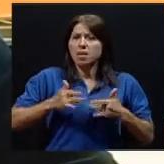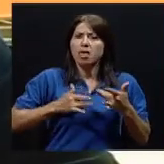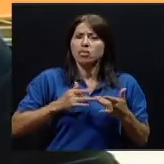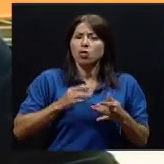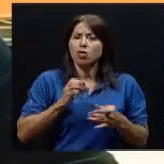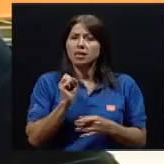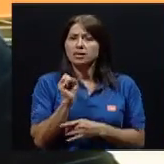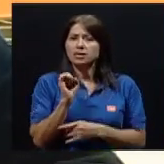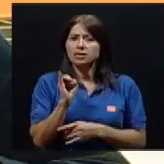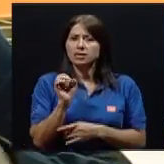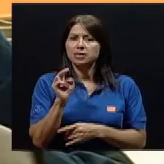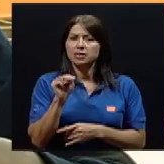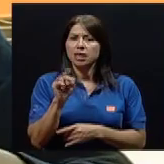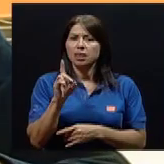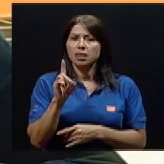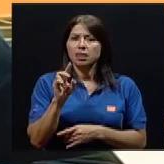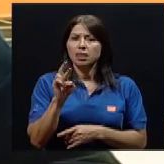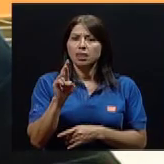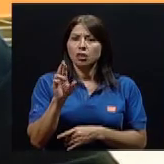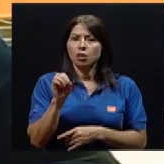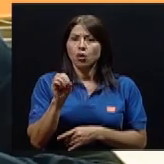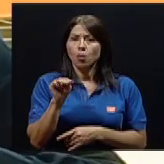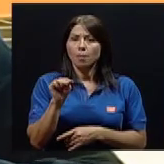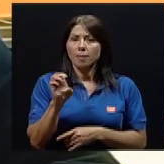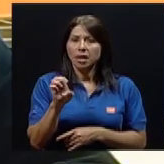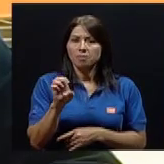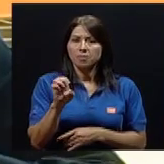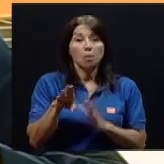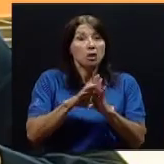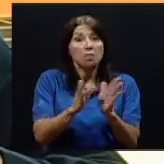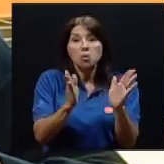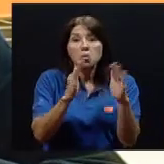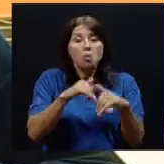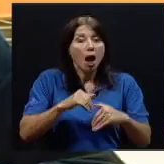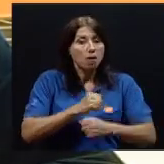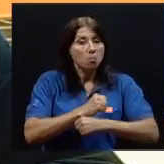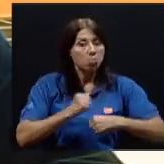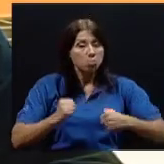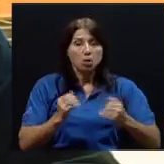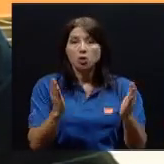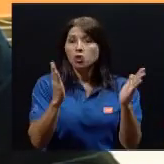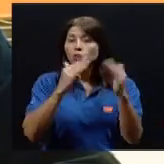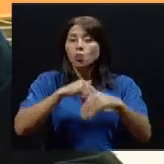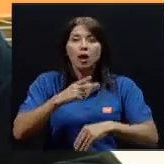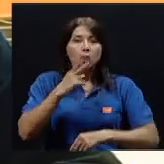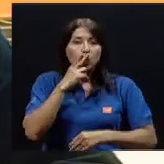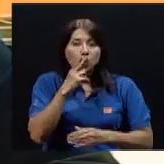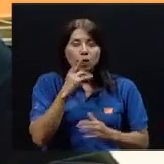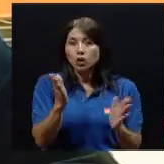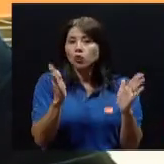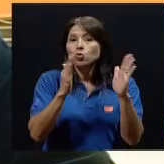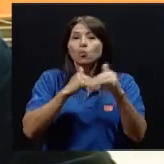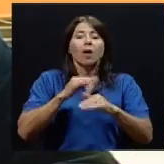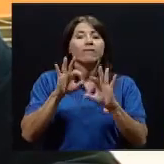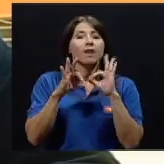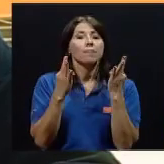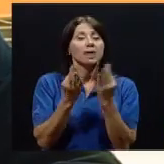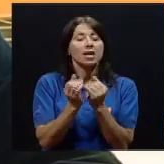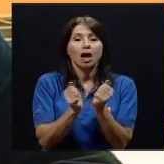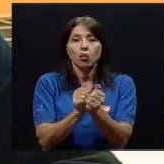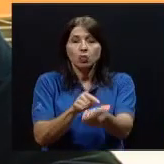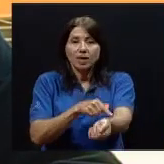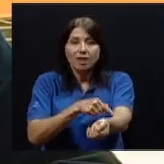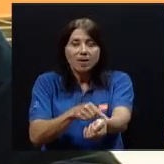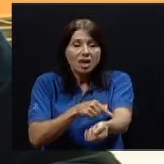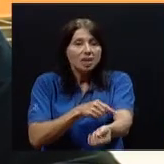factor de riesgo, en la ausencia de obesidad, en ausencia de fumado, en ausencia de que uno de mis padres, uno de mis hermanos sea diabético,